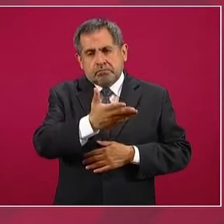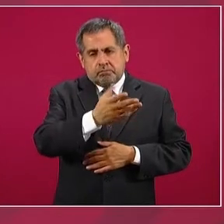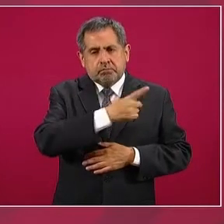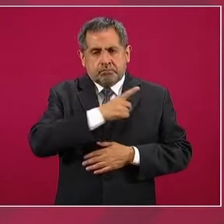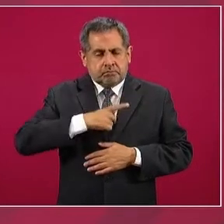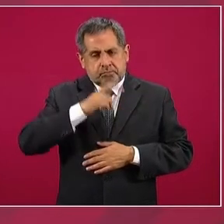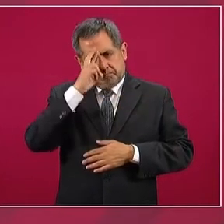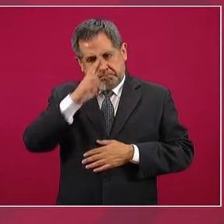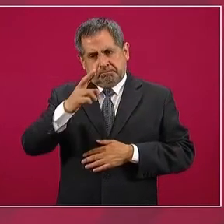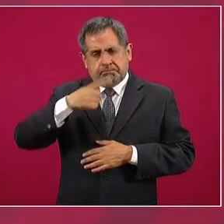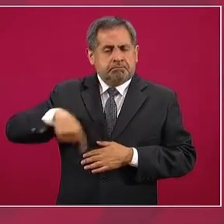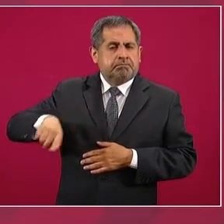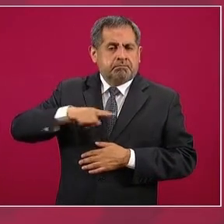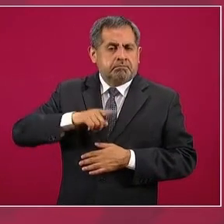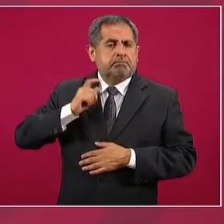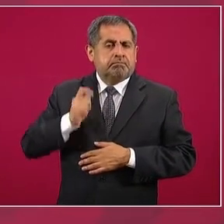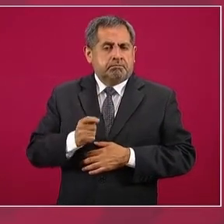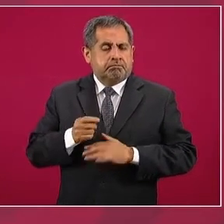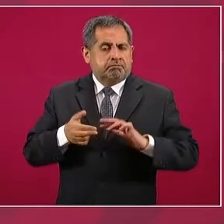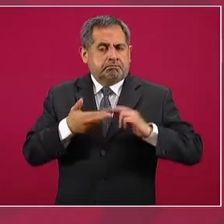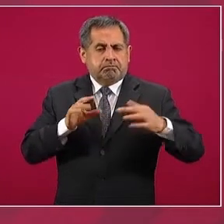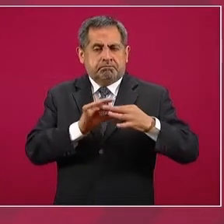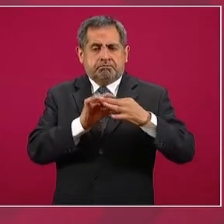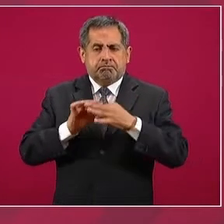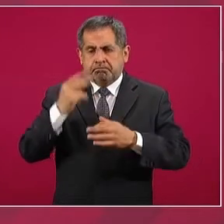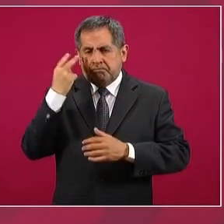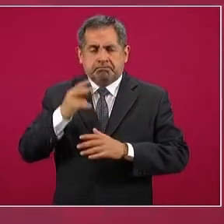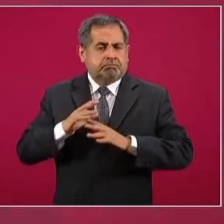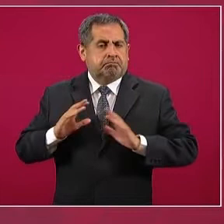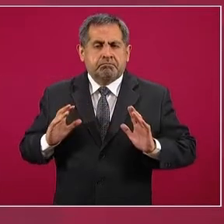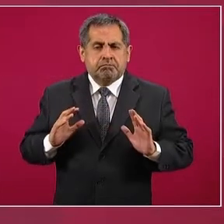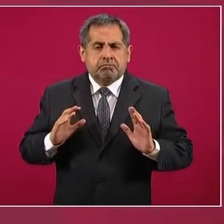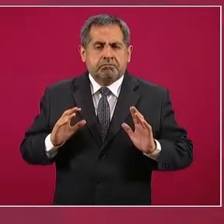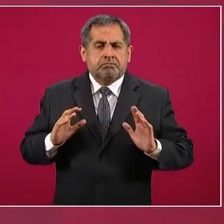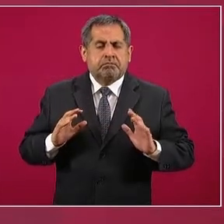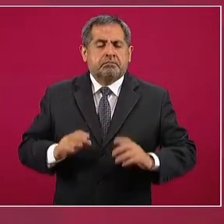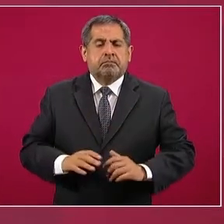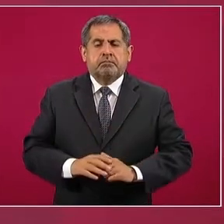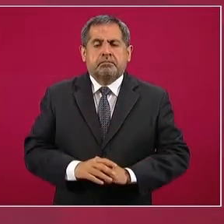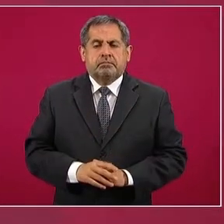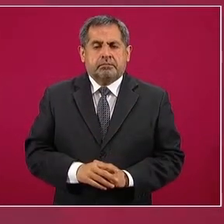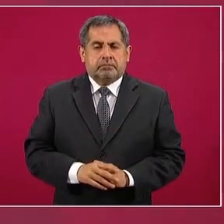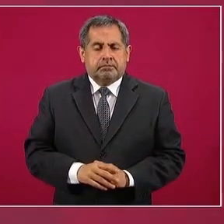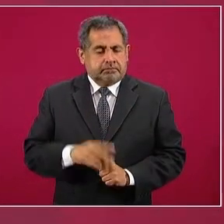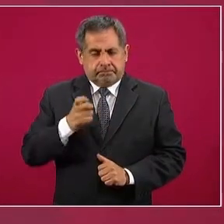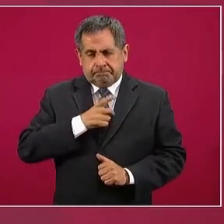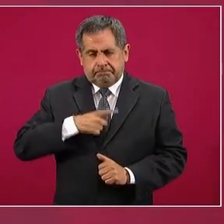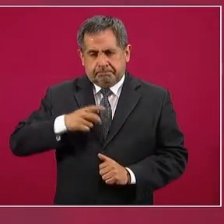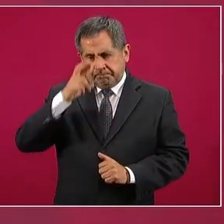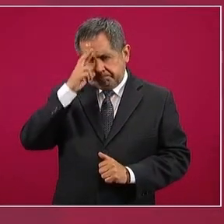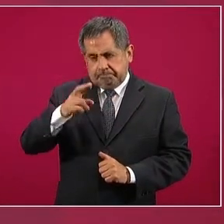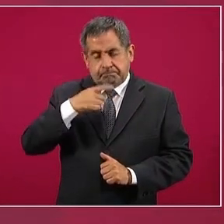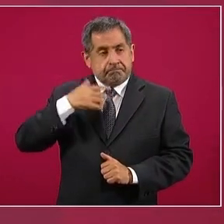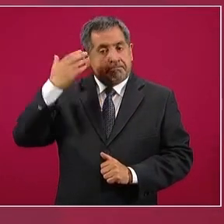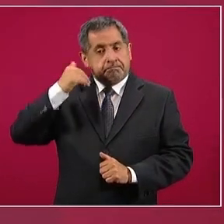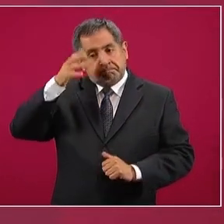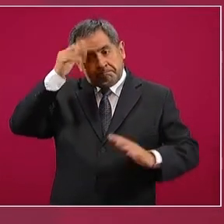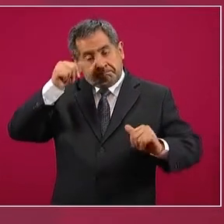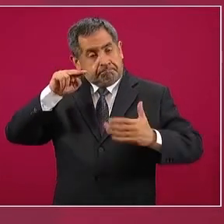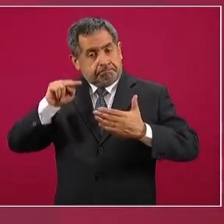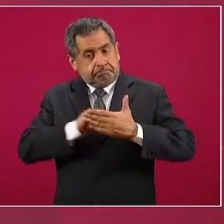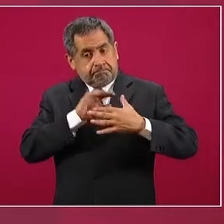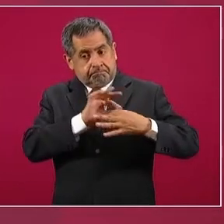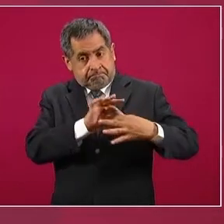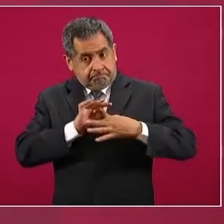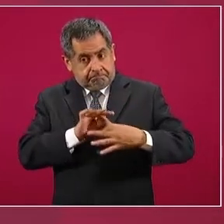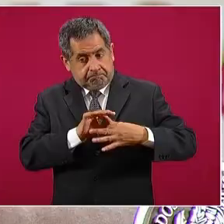respetara a México, que se respetaran los acuerdos que existen